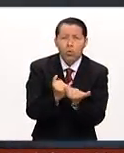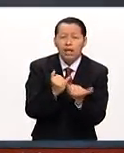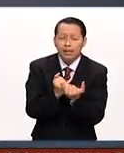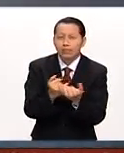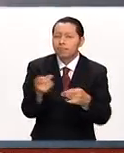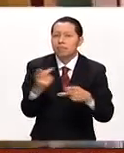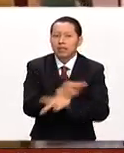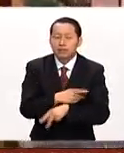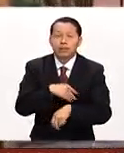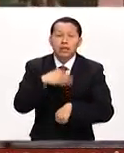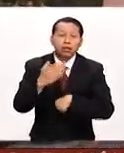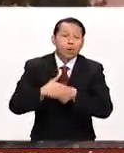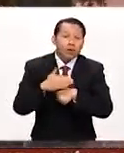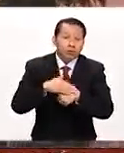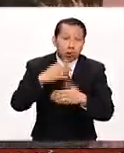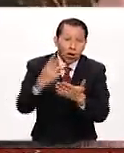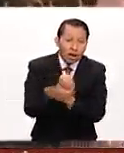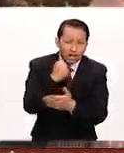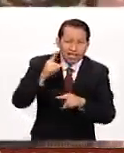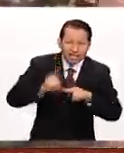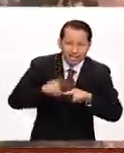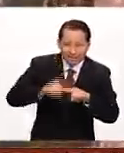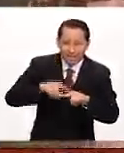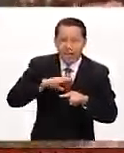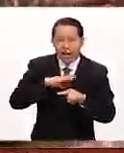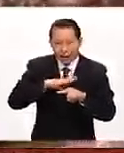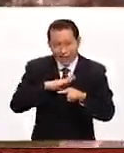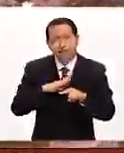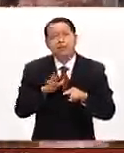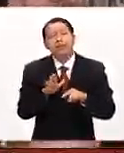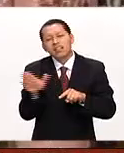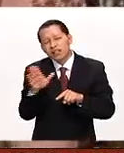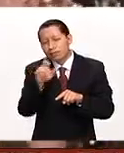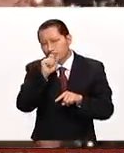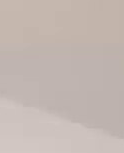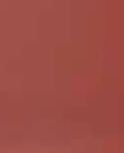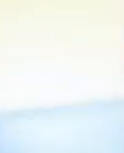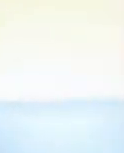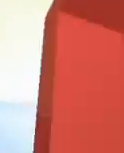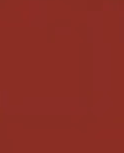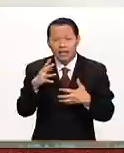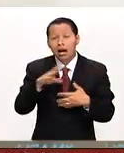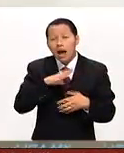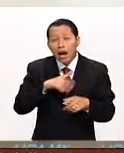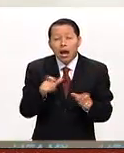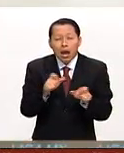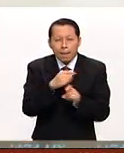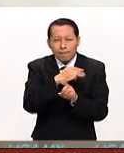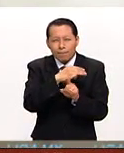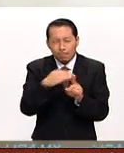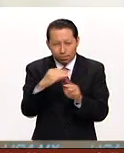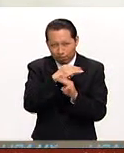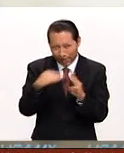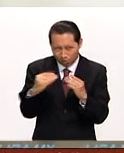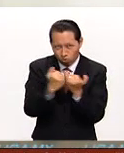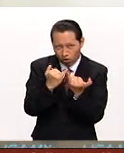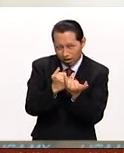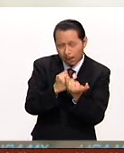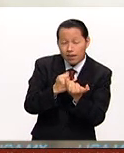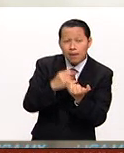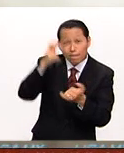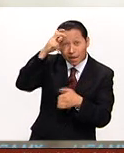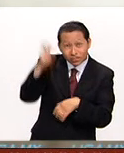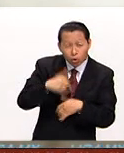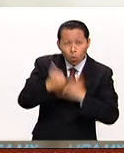ver quiénes son el resto de los que ganaron, la tajada del año para Nahuel Guzmán de Tigres, medio ofensivo del año Irving Lozano del Pachuca,